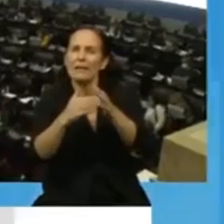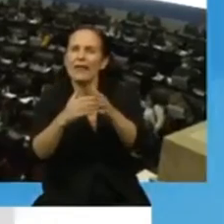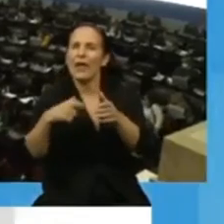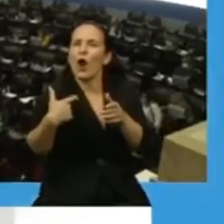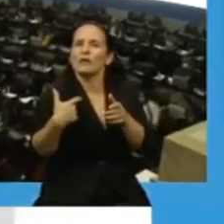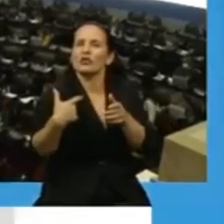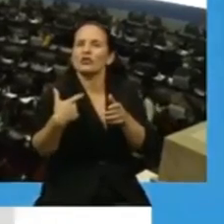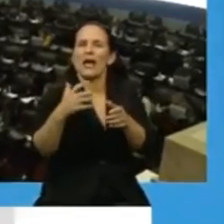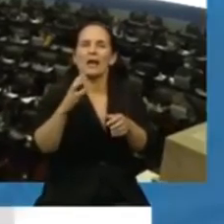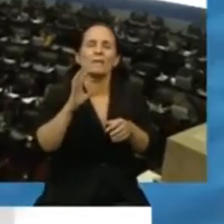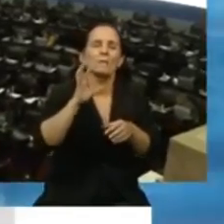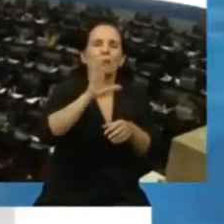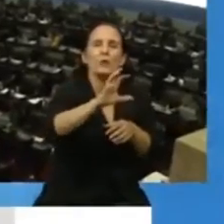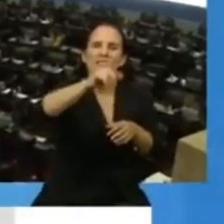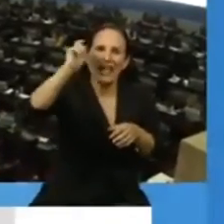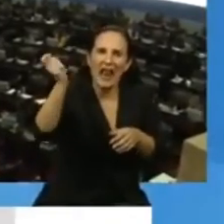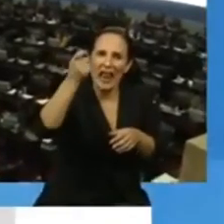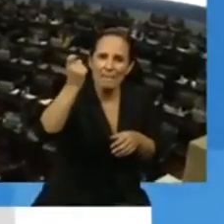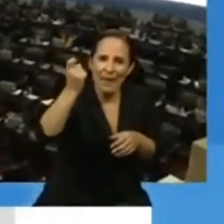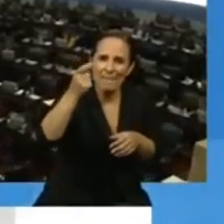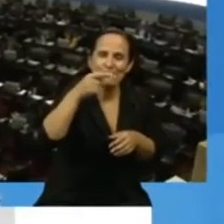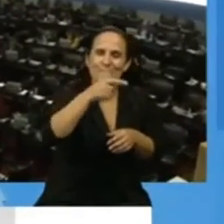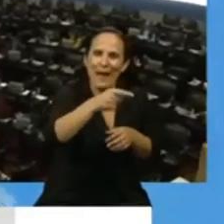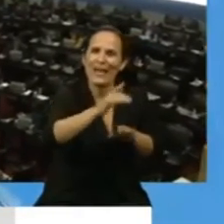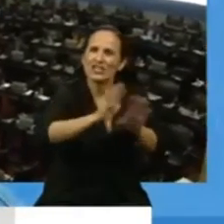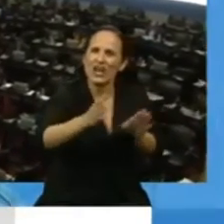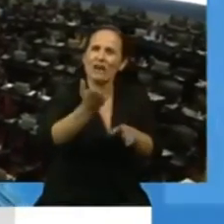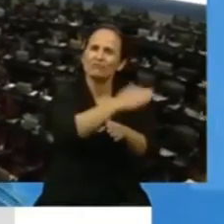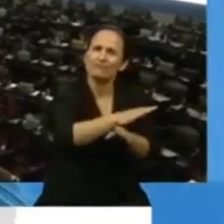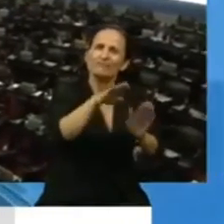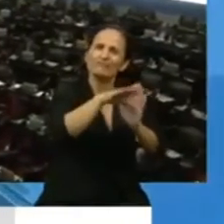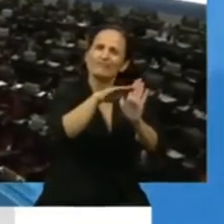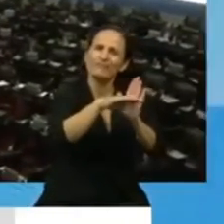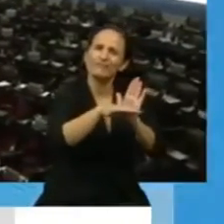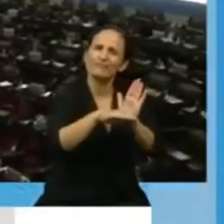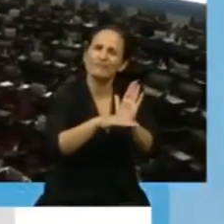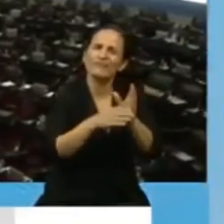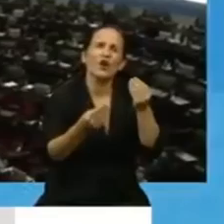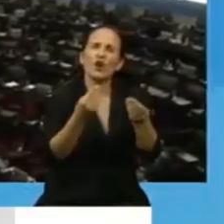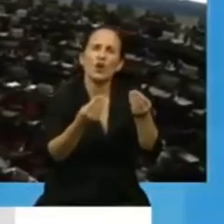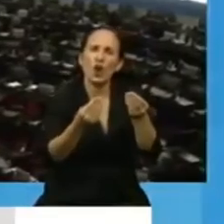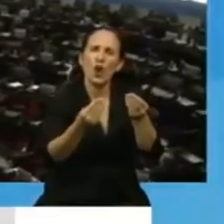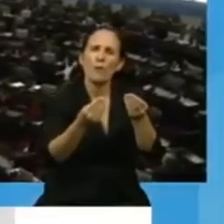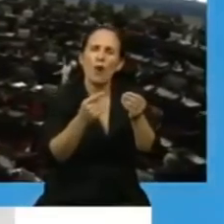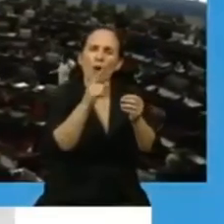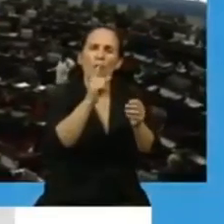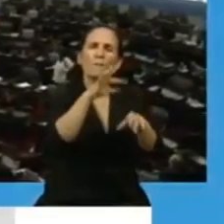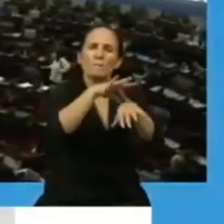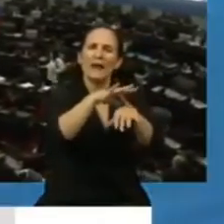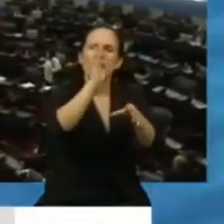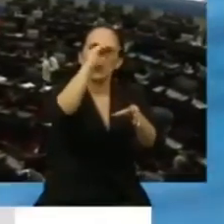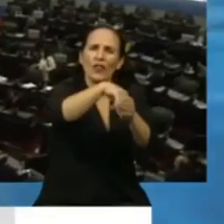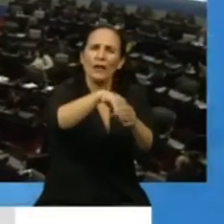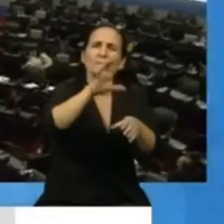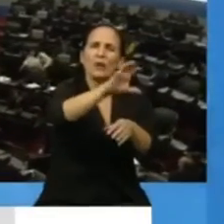provincia de La Pampa él siempre ha previsto para asistir a los médicos de nuestra provincia. Y ese es un